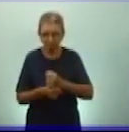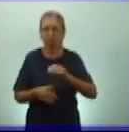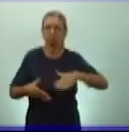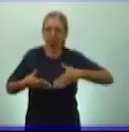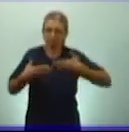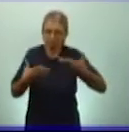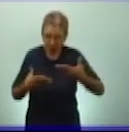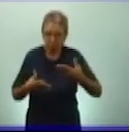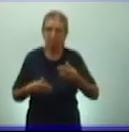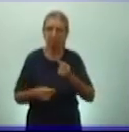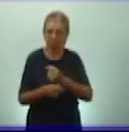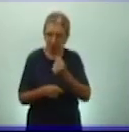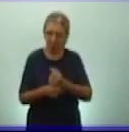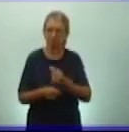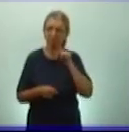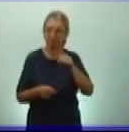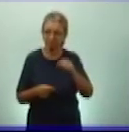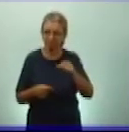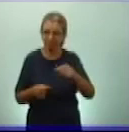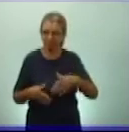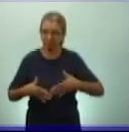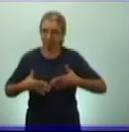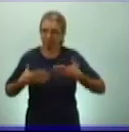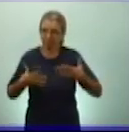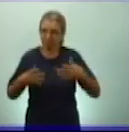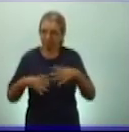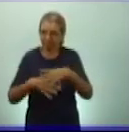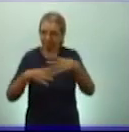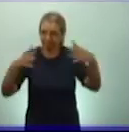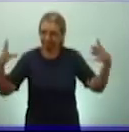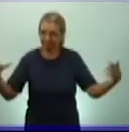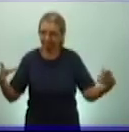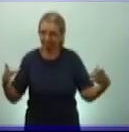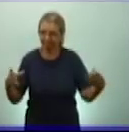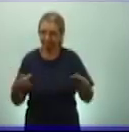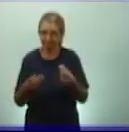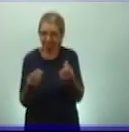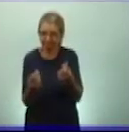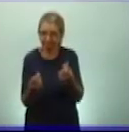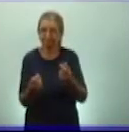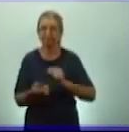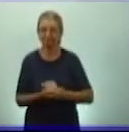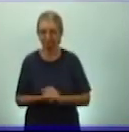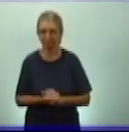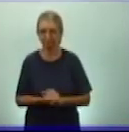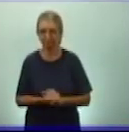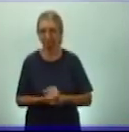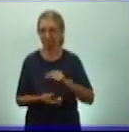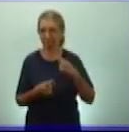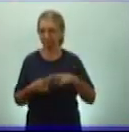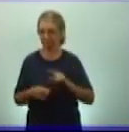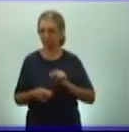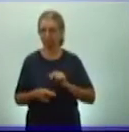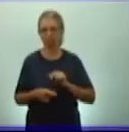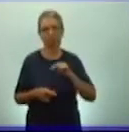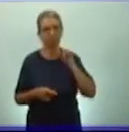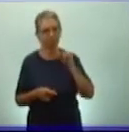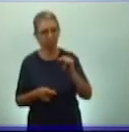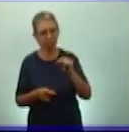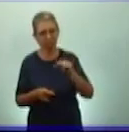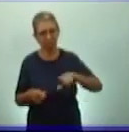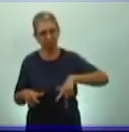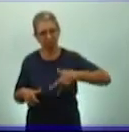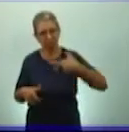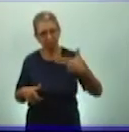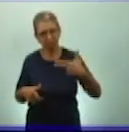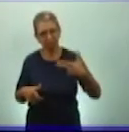era muy efectiva el resultado en la producción. Muchachos, pero esta civilización, igual que